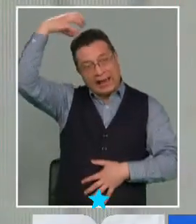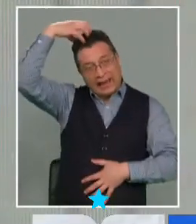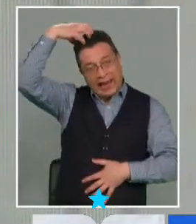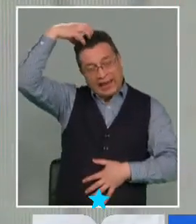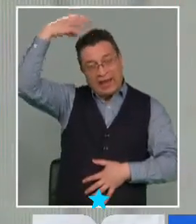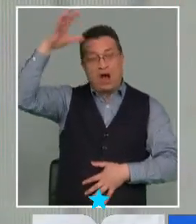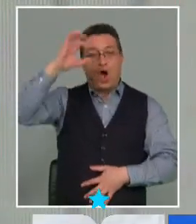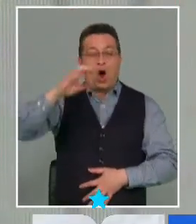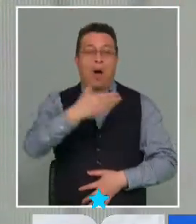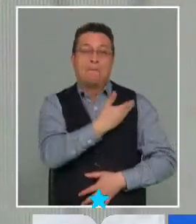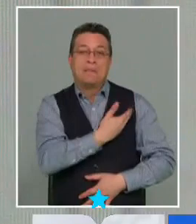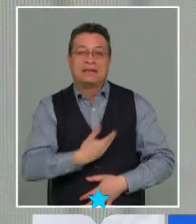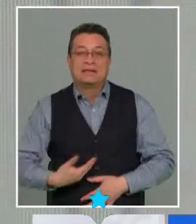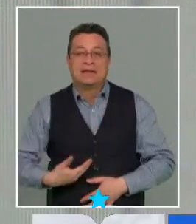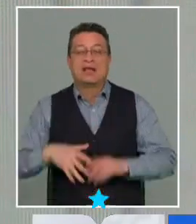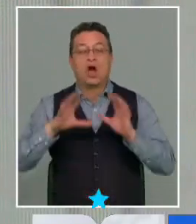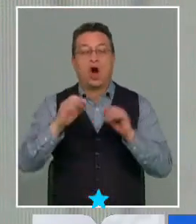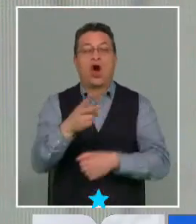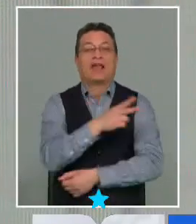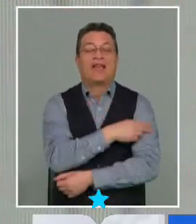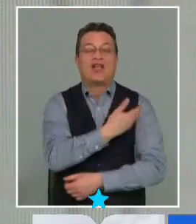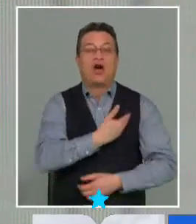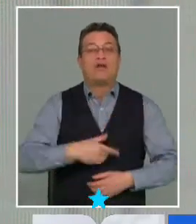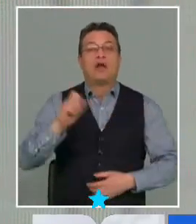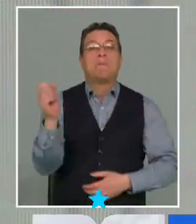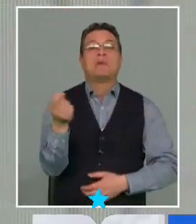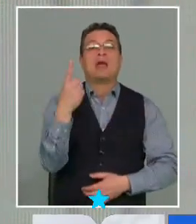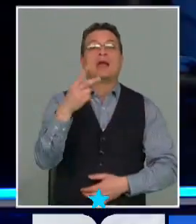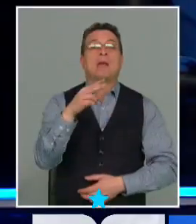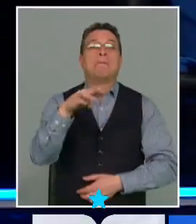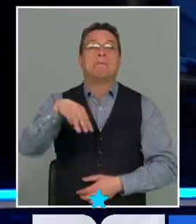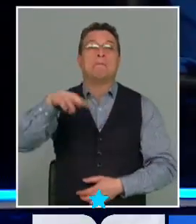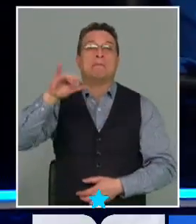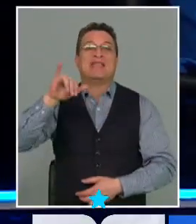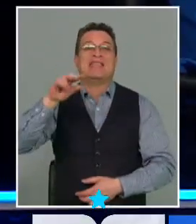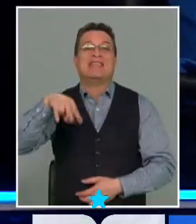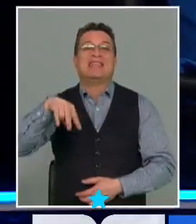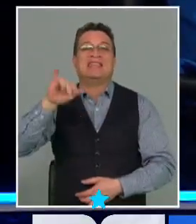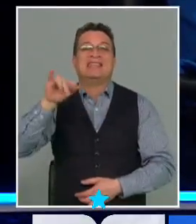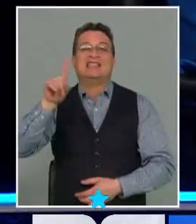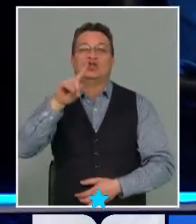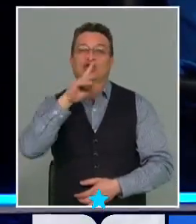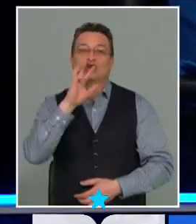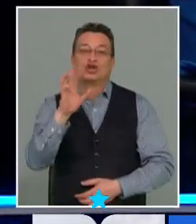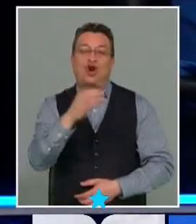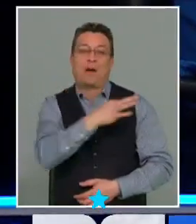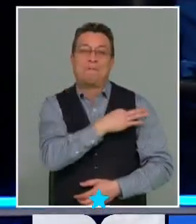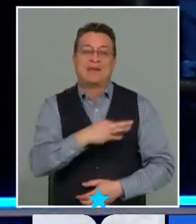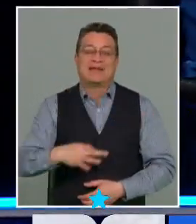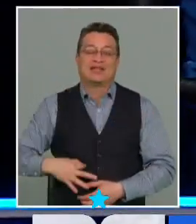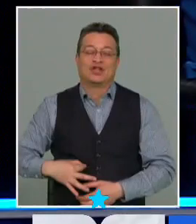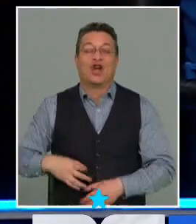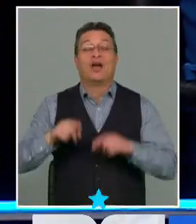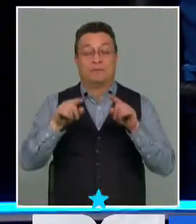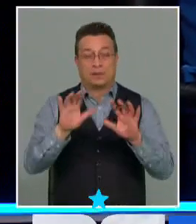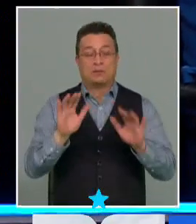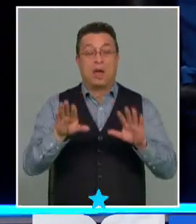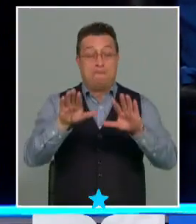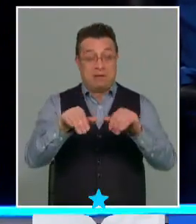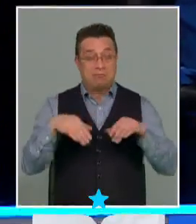o un presidente, y el Jefe de Gobierno es el primer ministro. Tomás. Sí, parto con lo que dice Marisol. Seguimos siendo un sistema